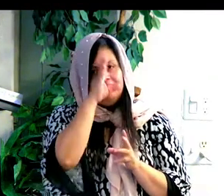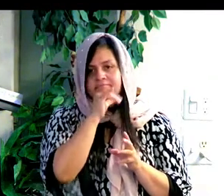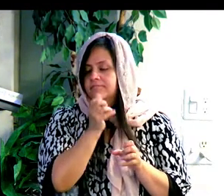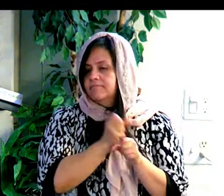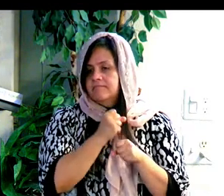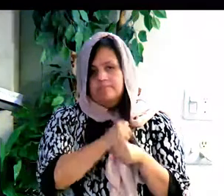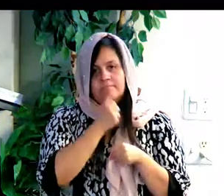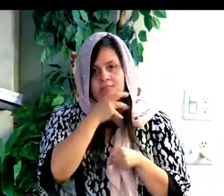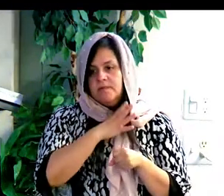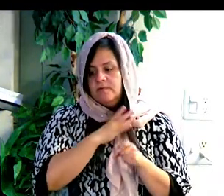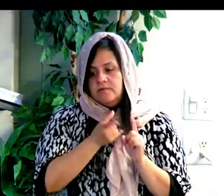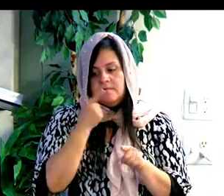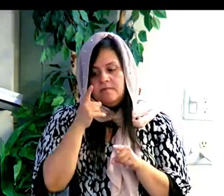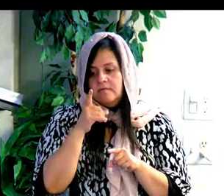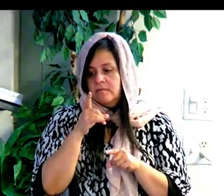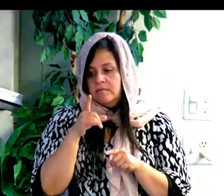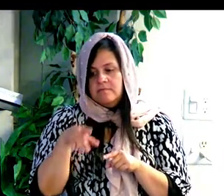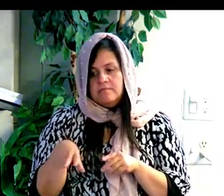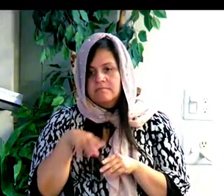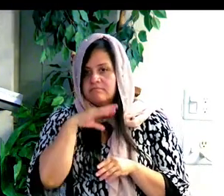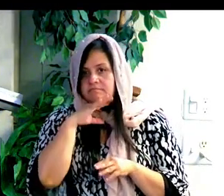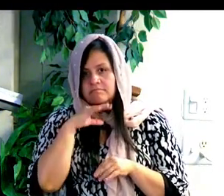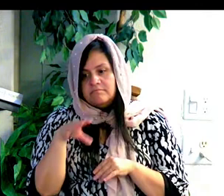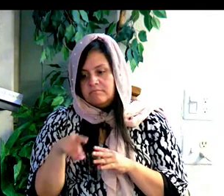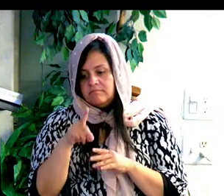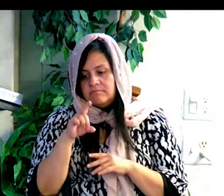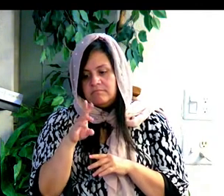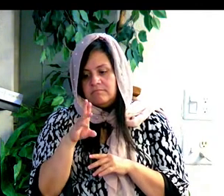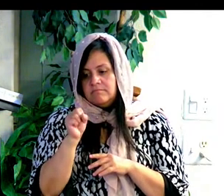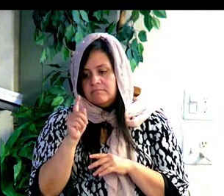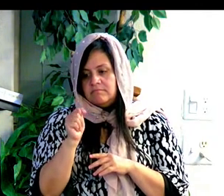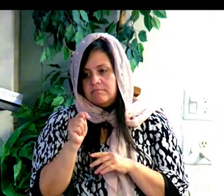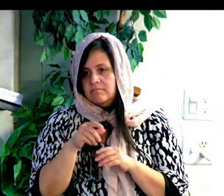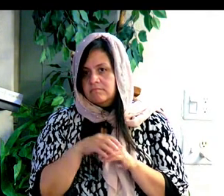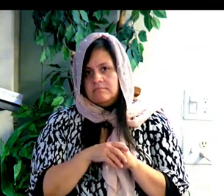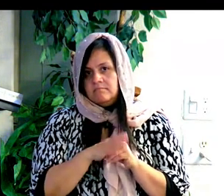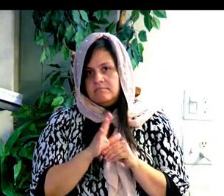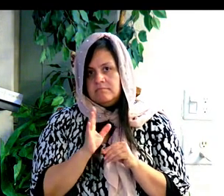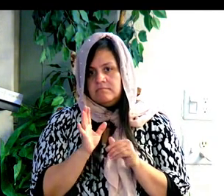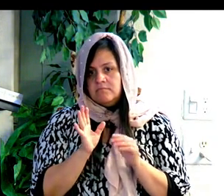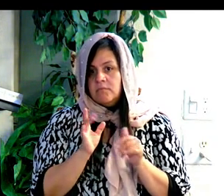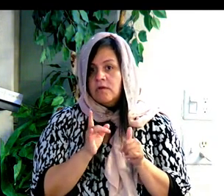El Señor no creó a la mujer desde el polvo de la tierra.